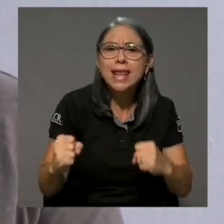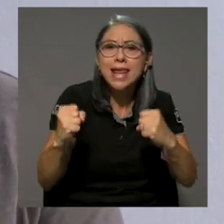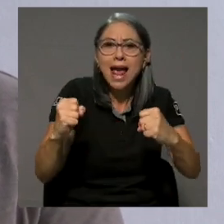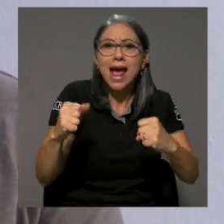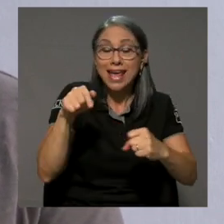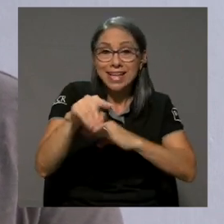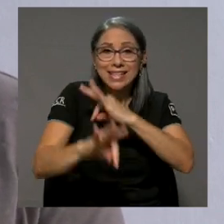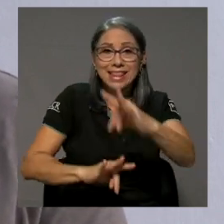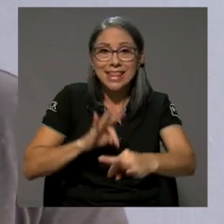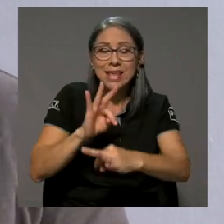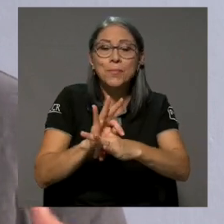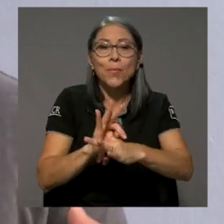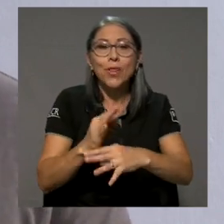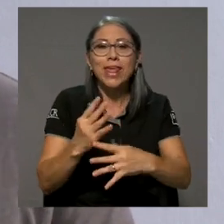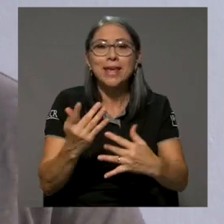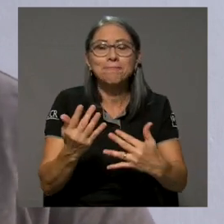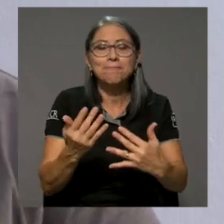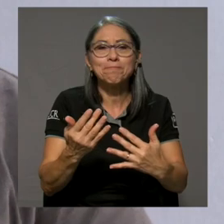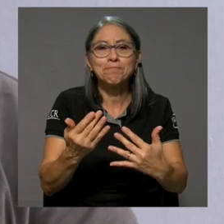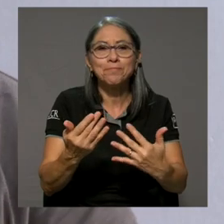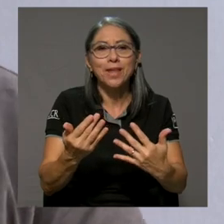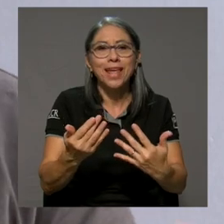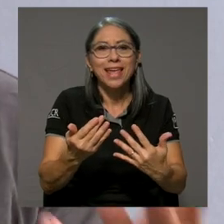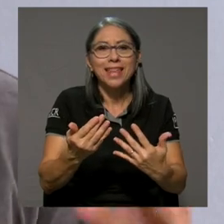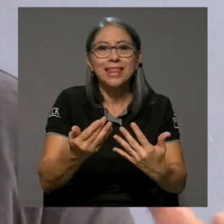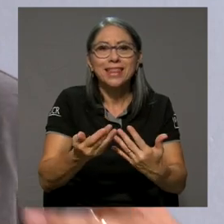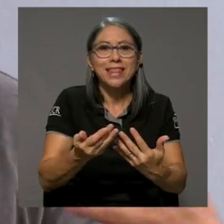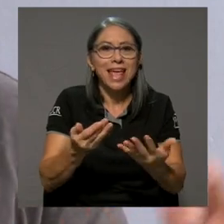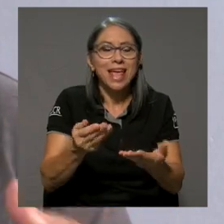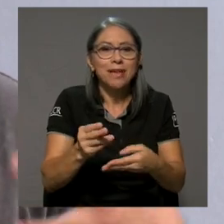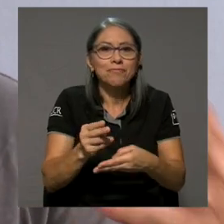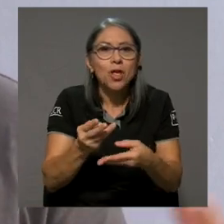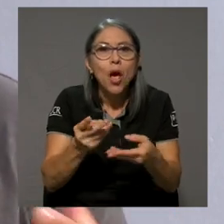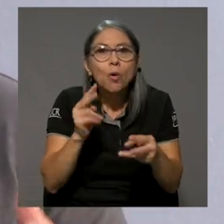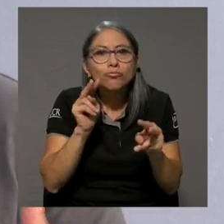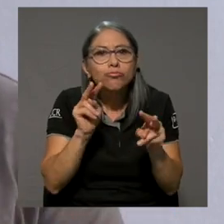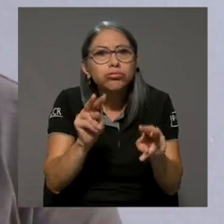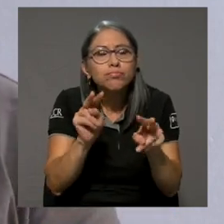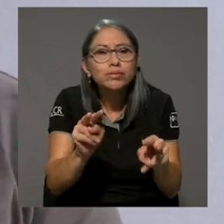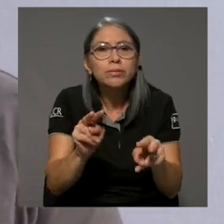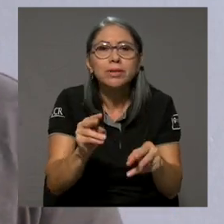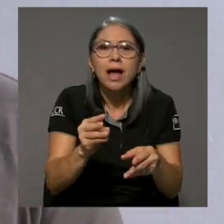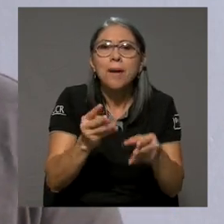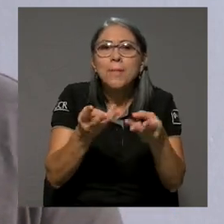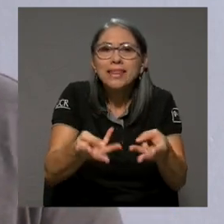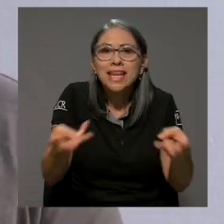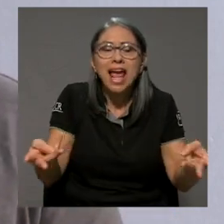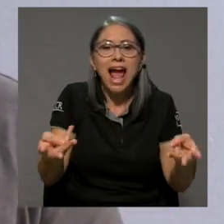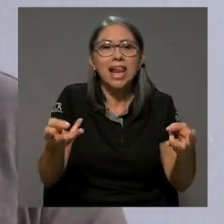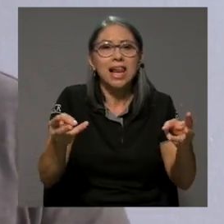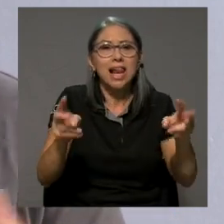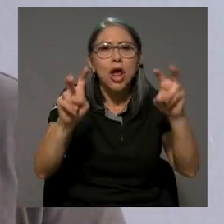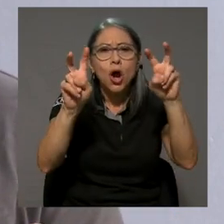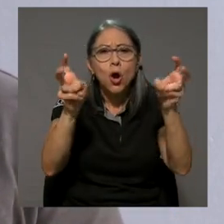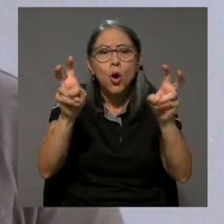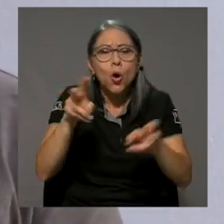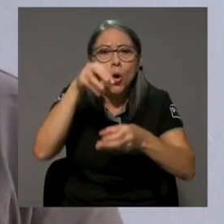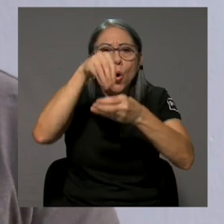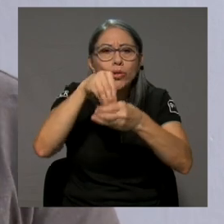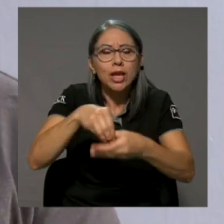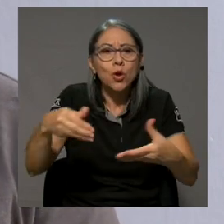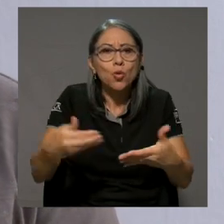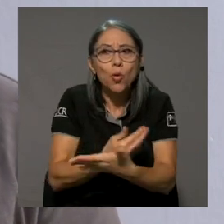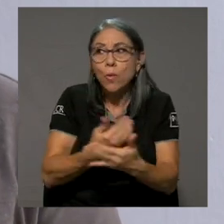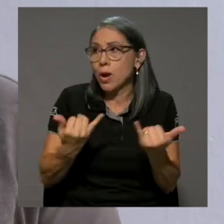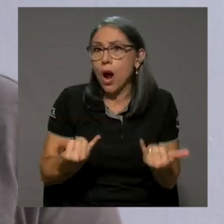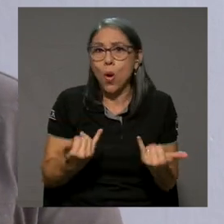consumir material y contenido nuevo que hay tanto hoy